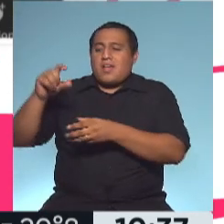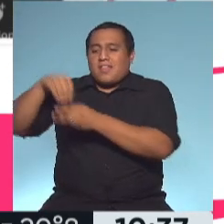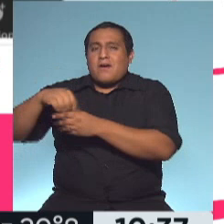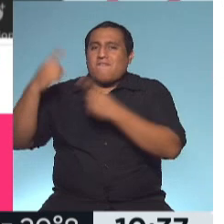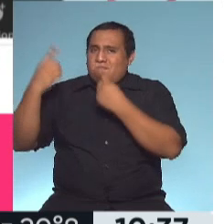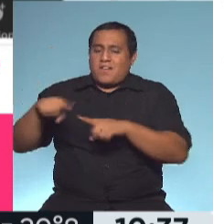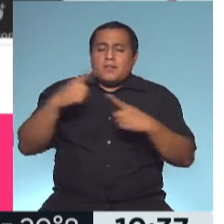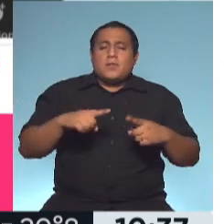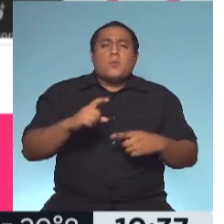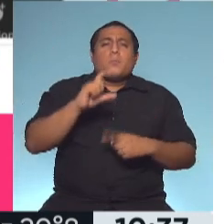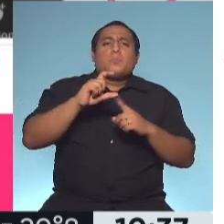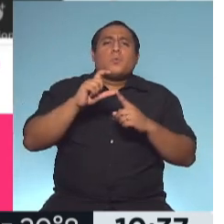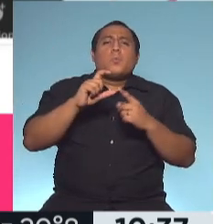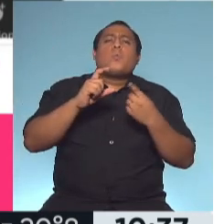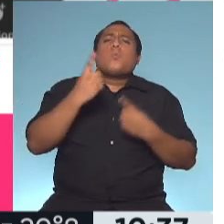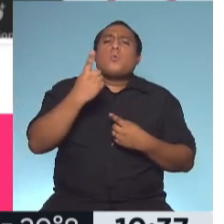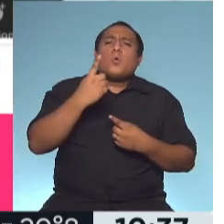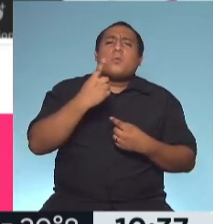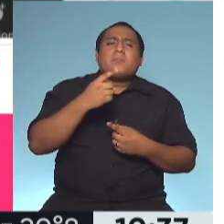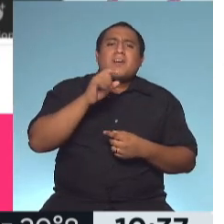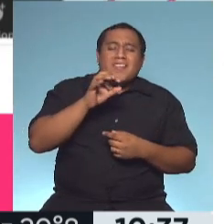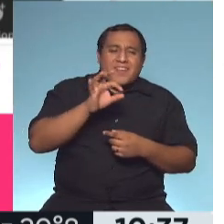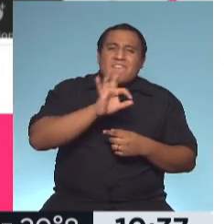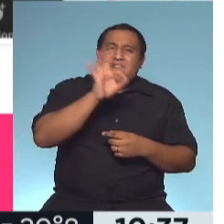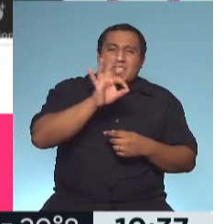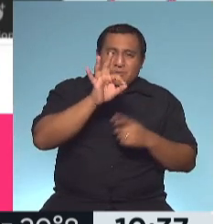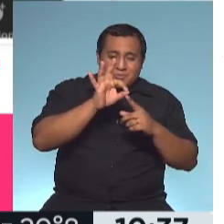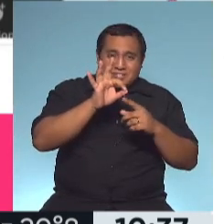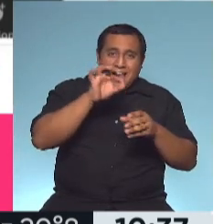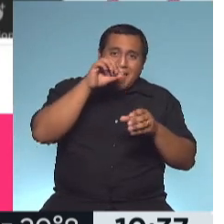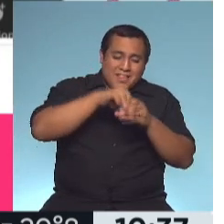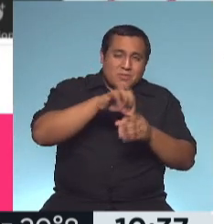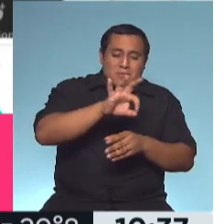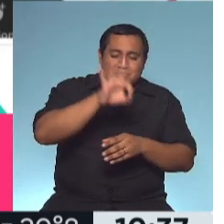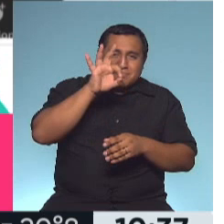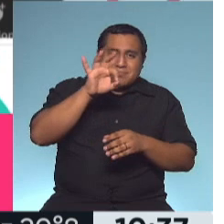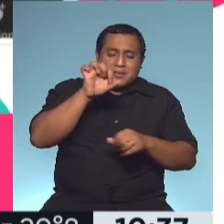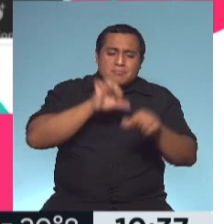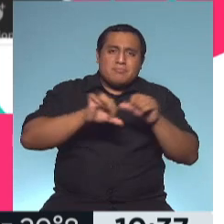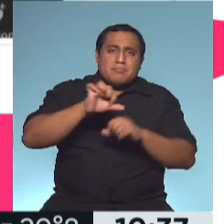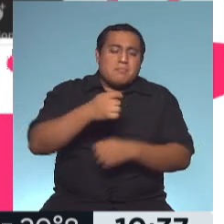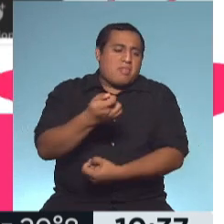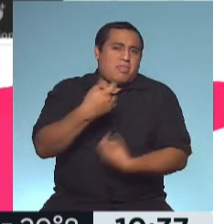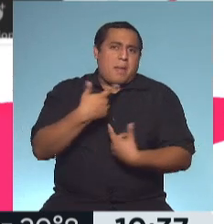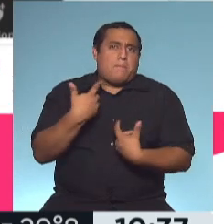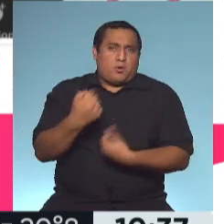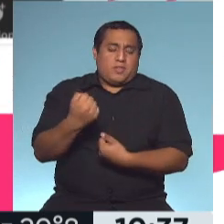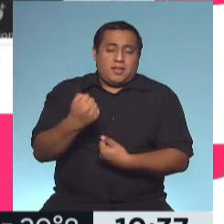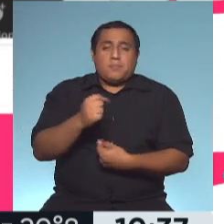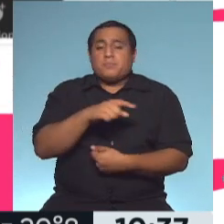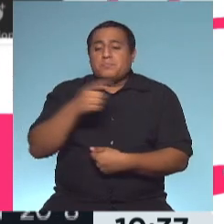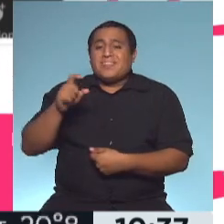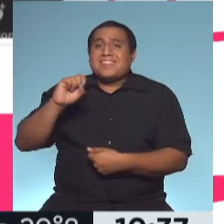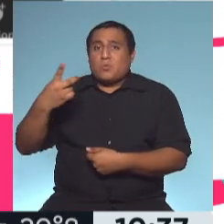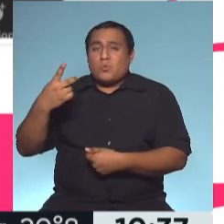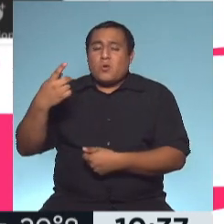usa un adenovirus para llevar la proteína a nuestras células, y el segundo componente